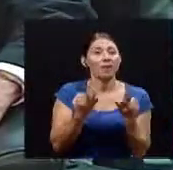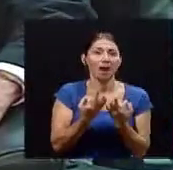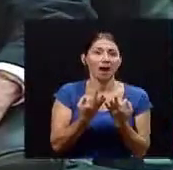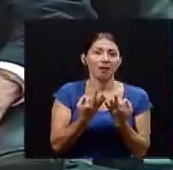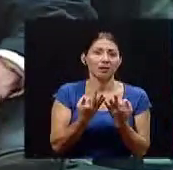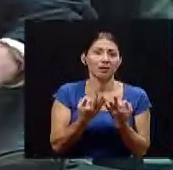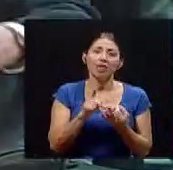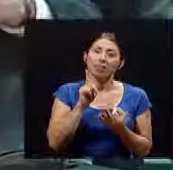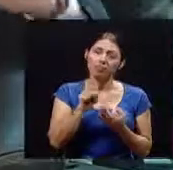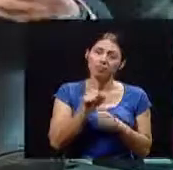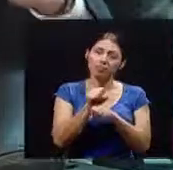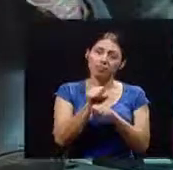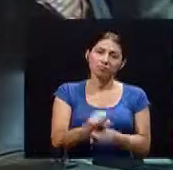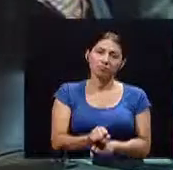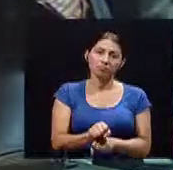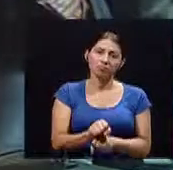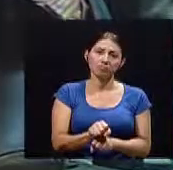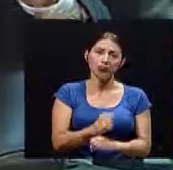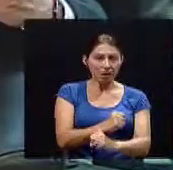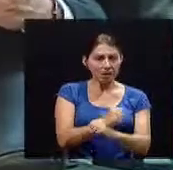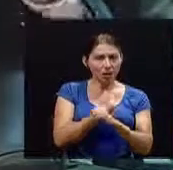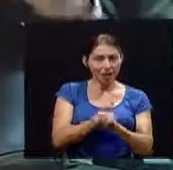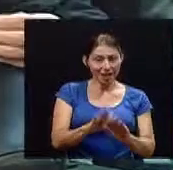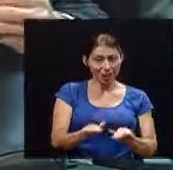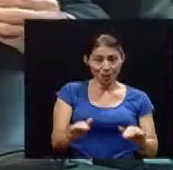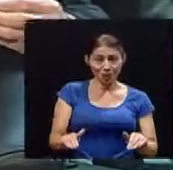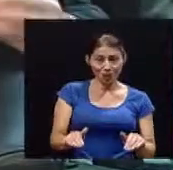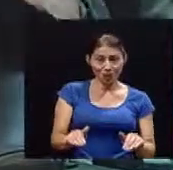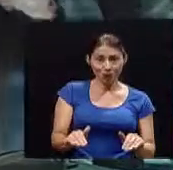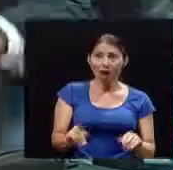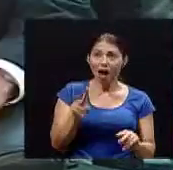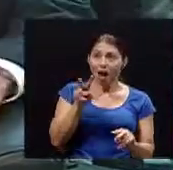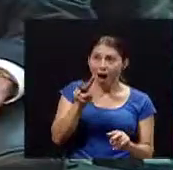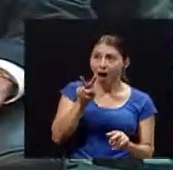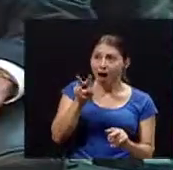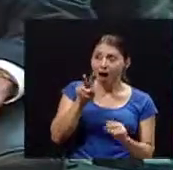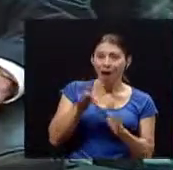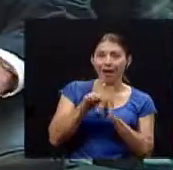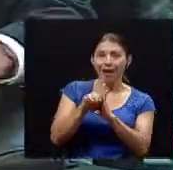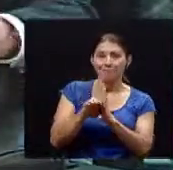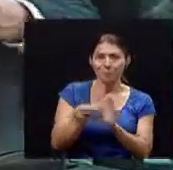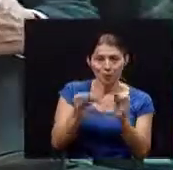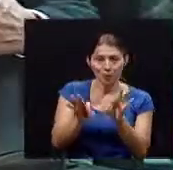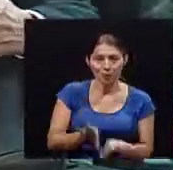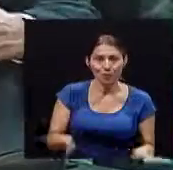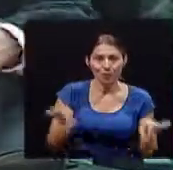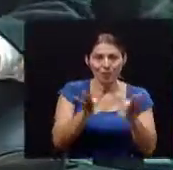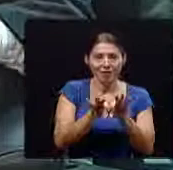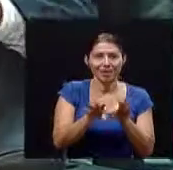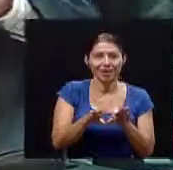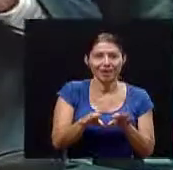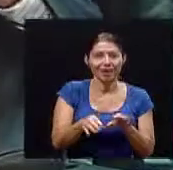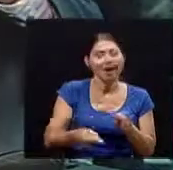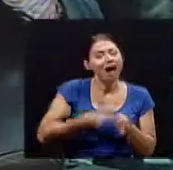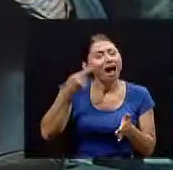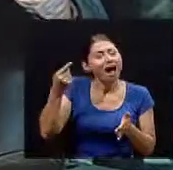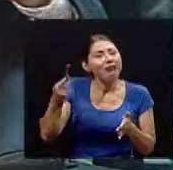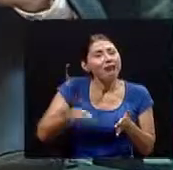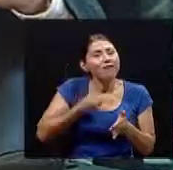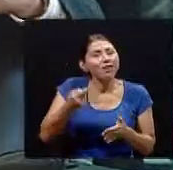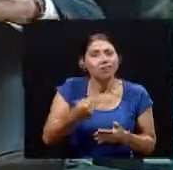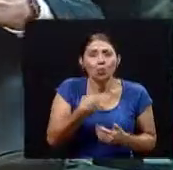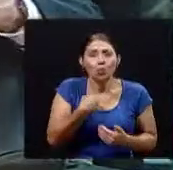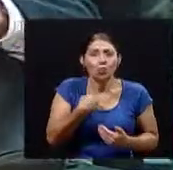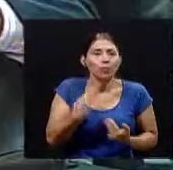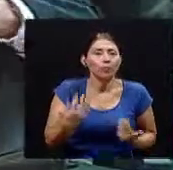para asegurar que los niños crecen con el ejemplo que eso es lo más importante muchas veces uno